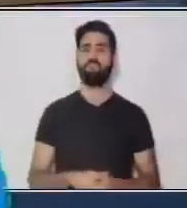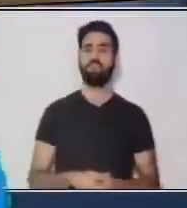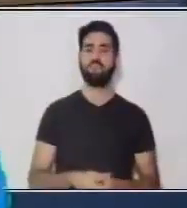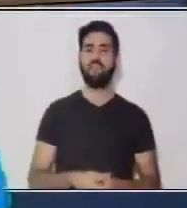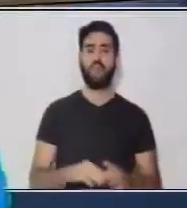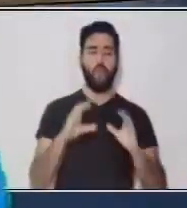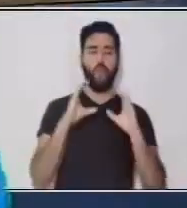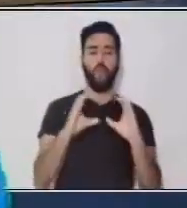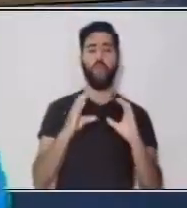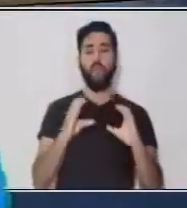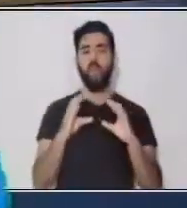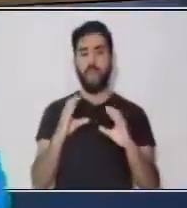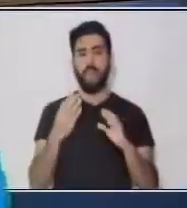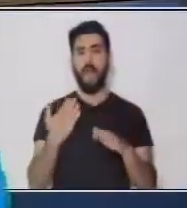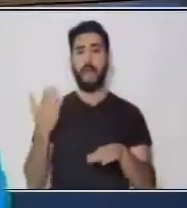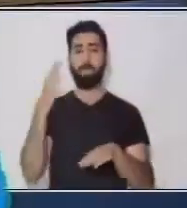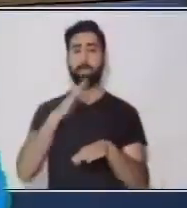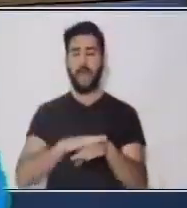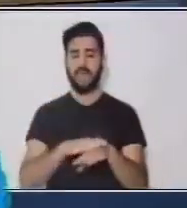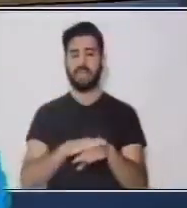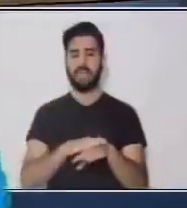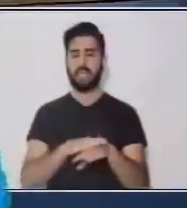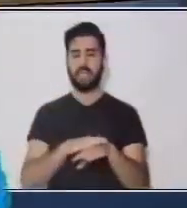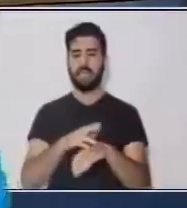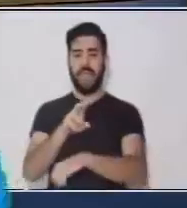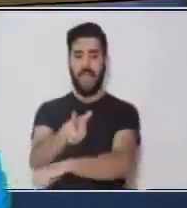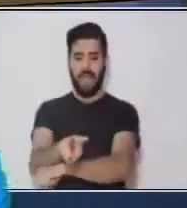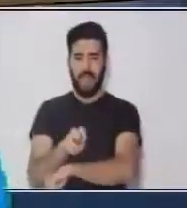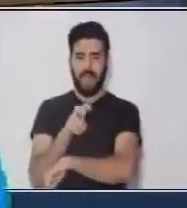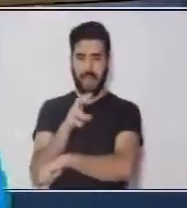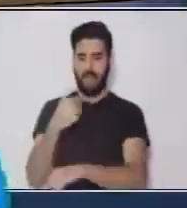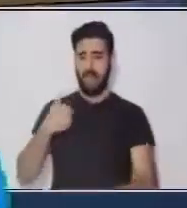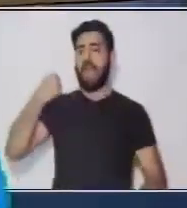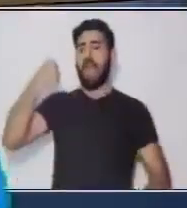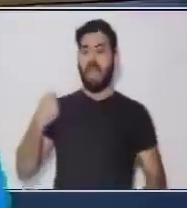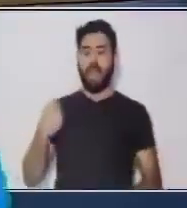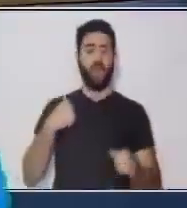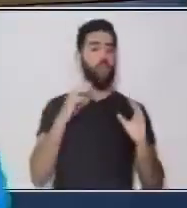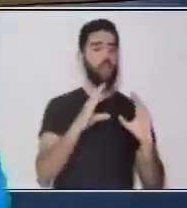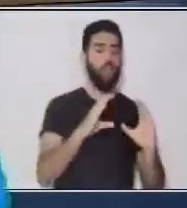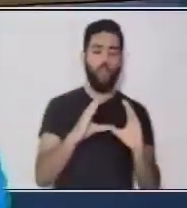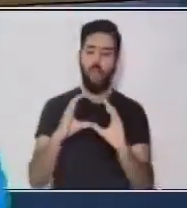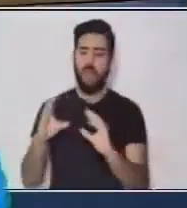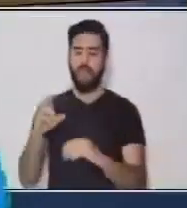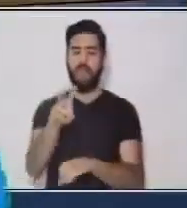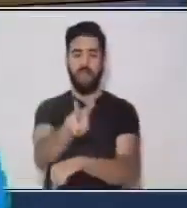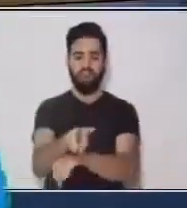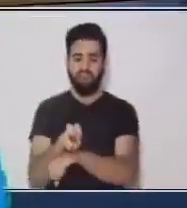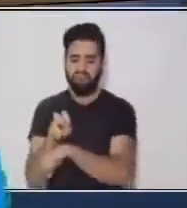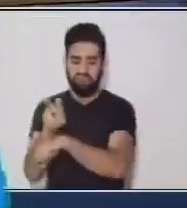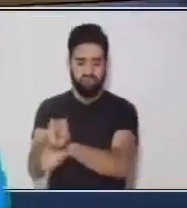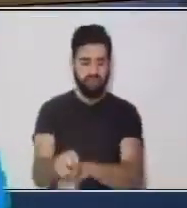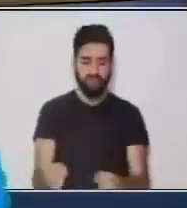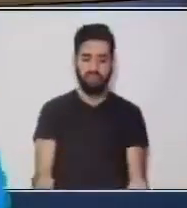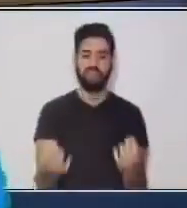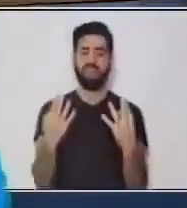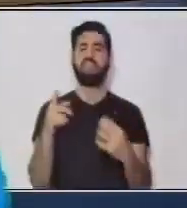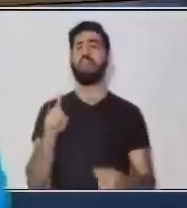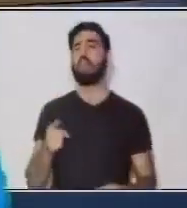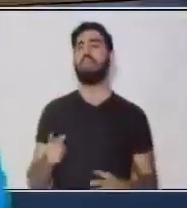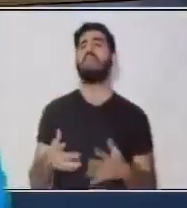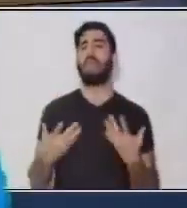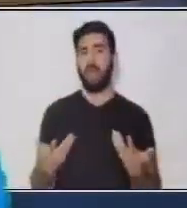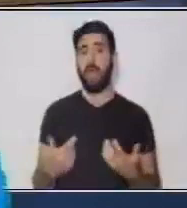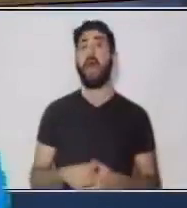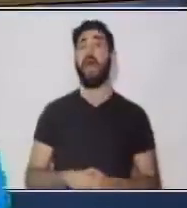cuida más que el granjero las hortalizas del jardín? Nuestro querido